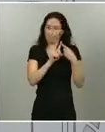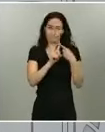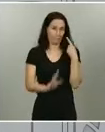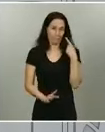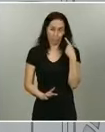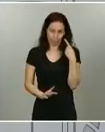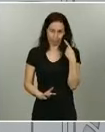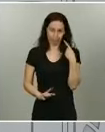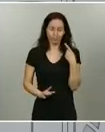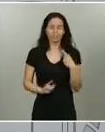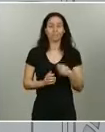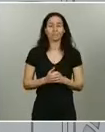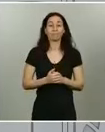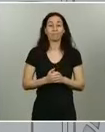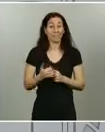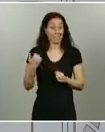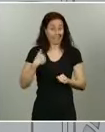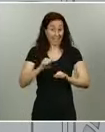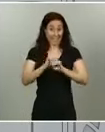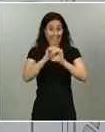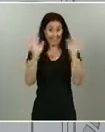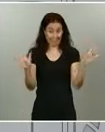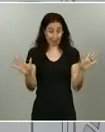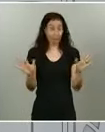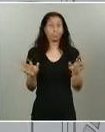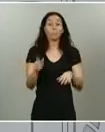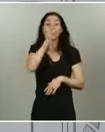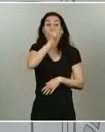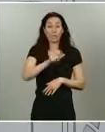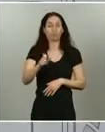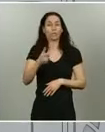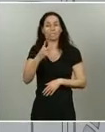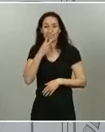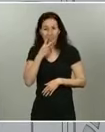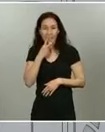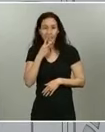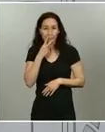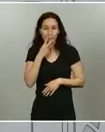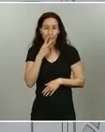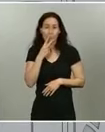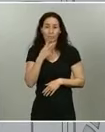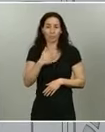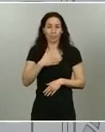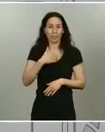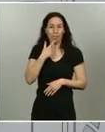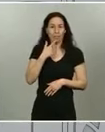Dicho eso, las personas que fuman, por supuesto, no hay que criminalizarla sin nada parecido.